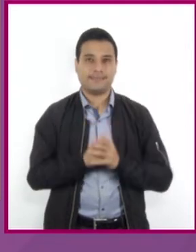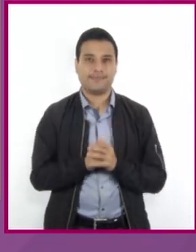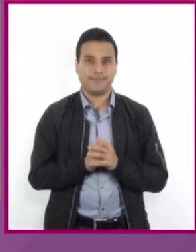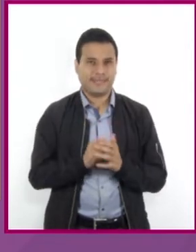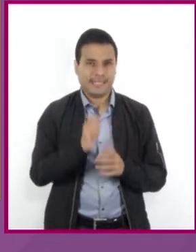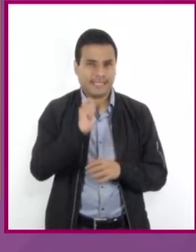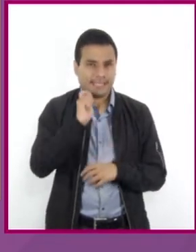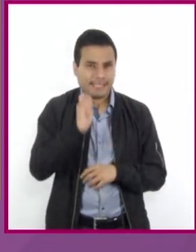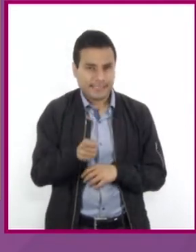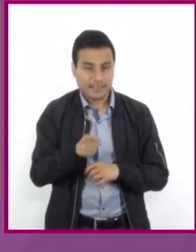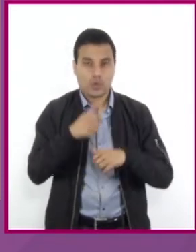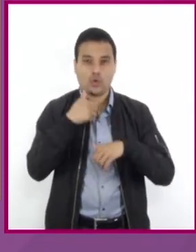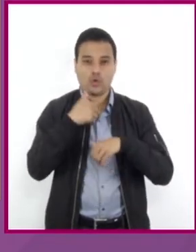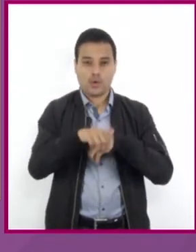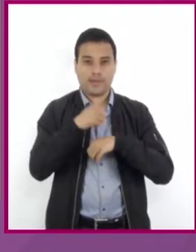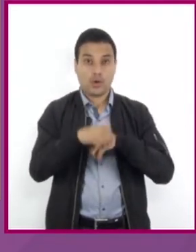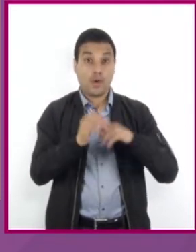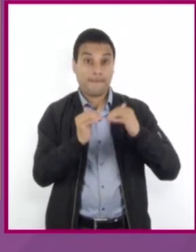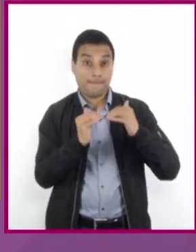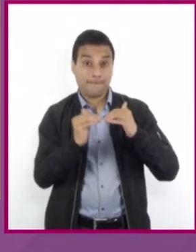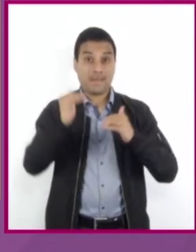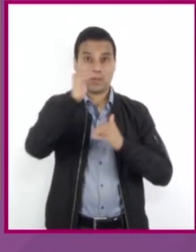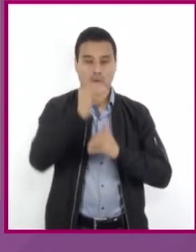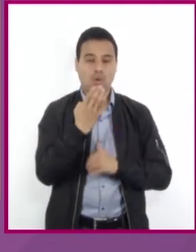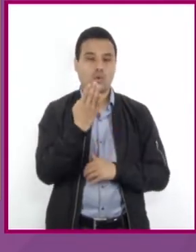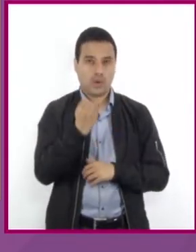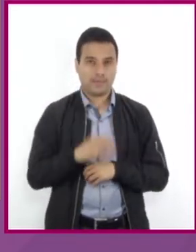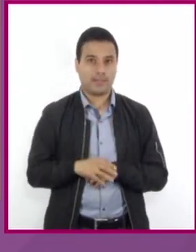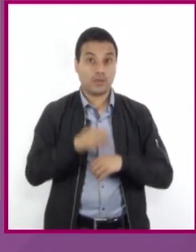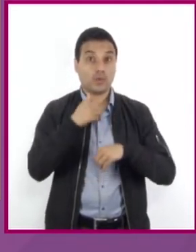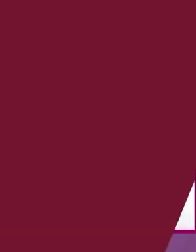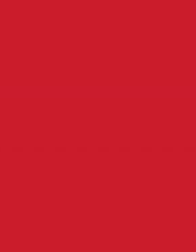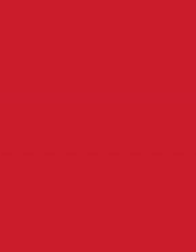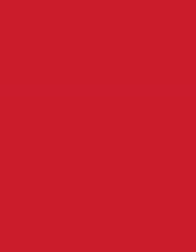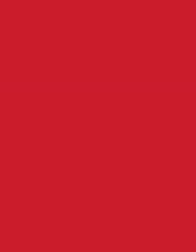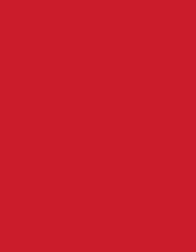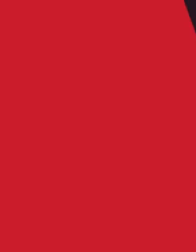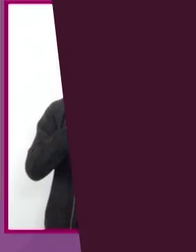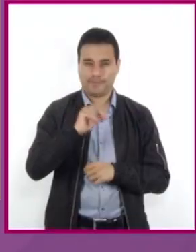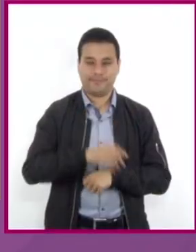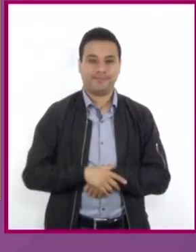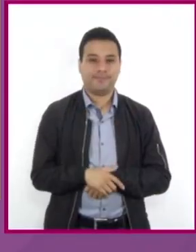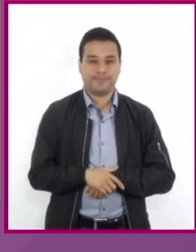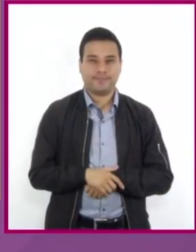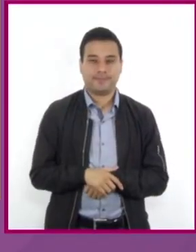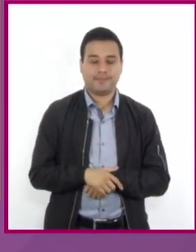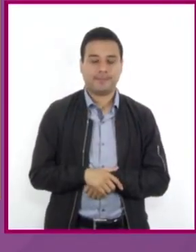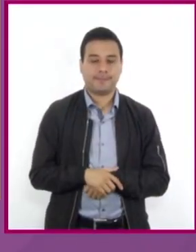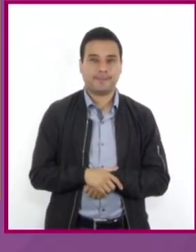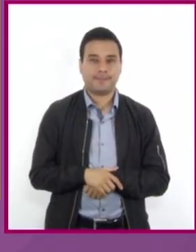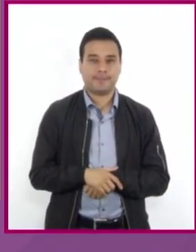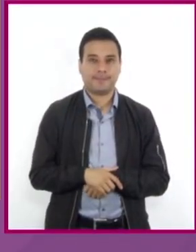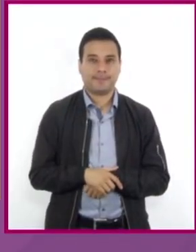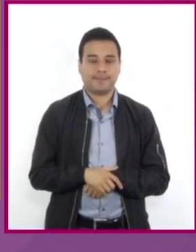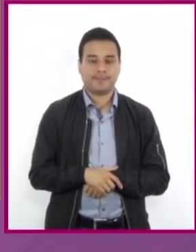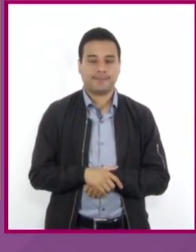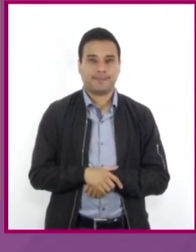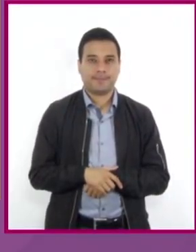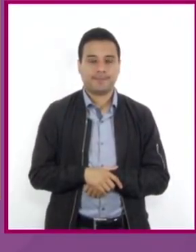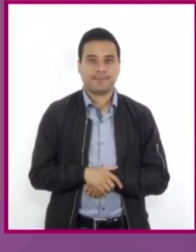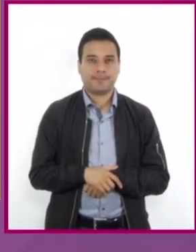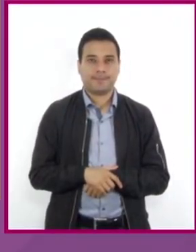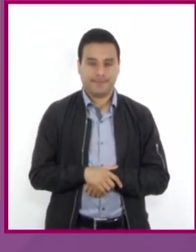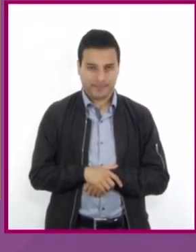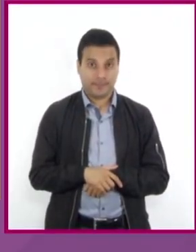tanto, el número mayor es 9 y el número menor es 6. Sustituimos el valor numérico